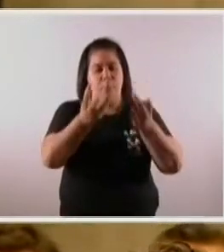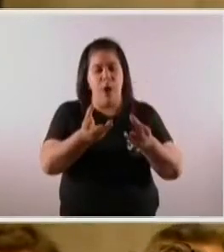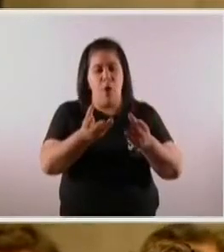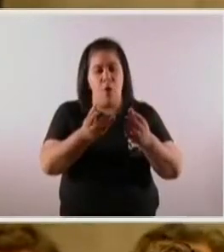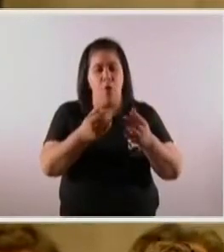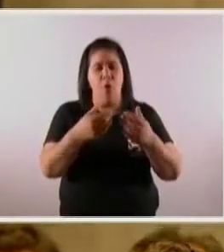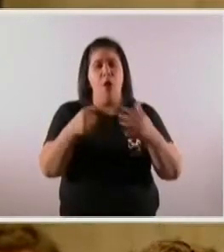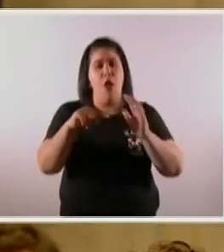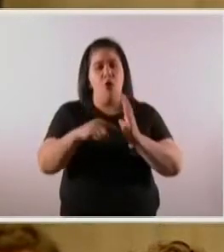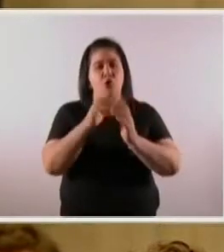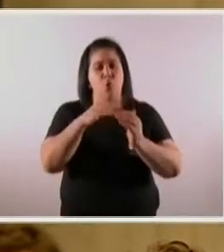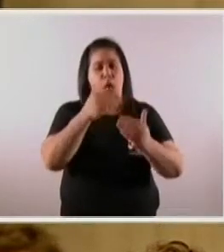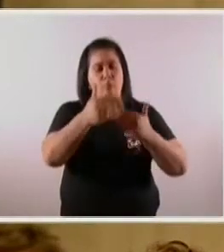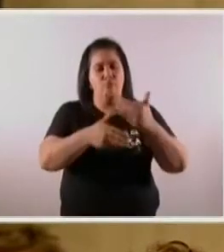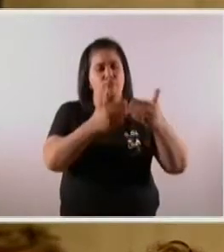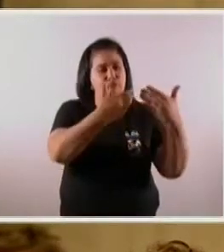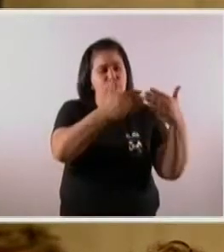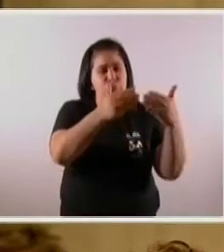gradual de la ciudad.